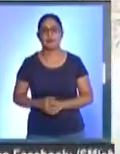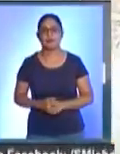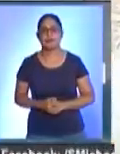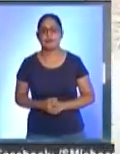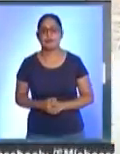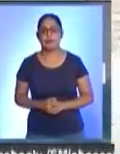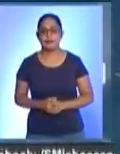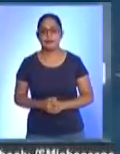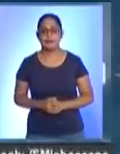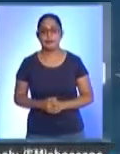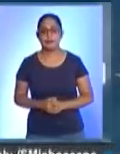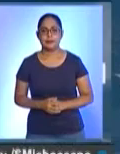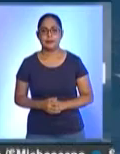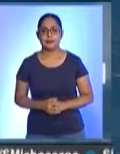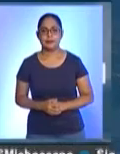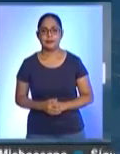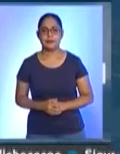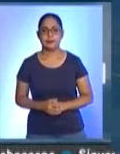Becerril, SM Noticias.